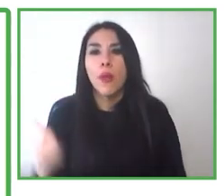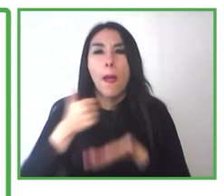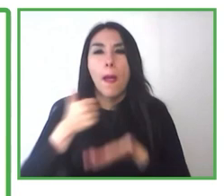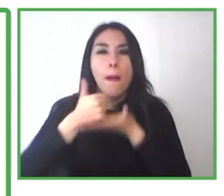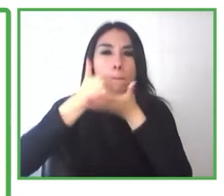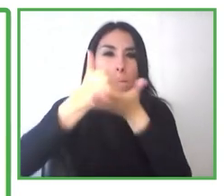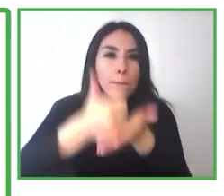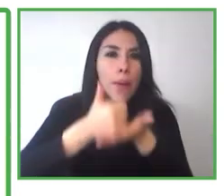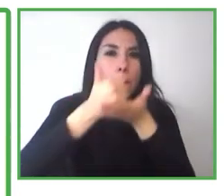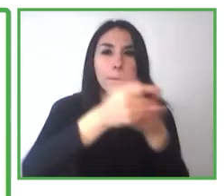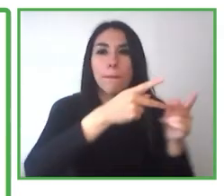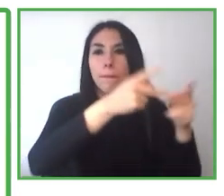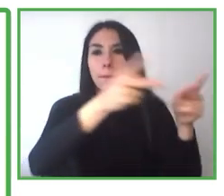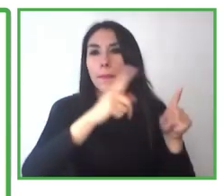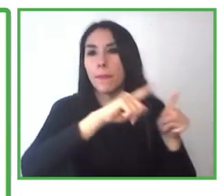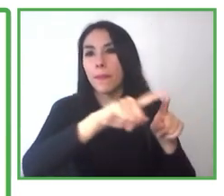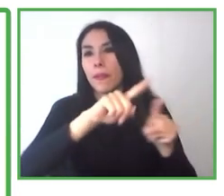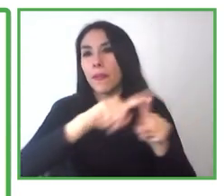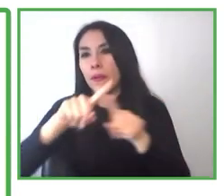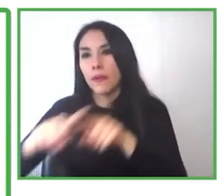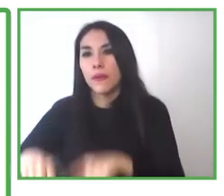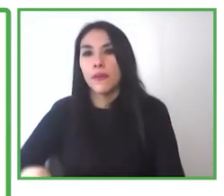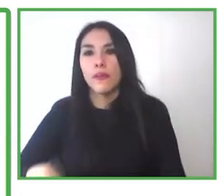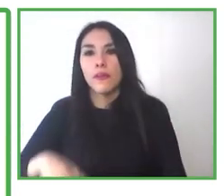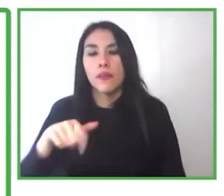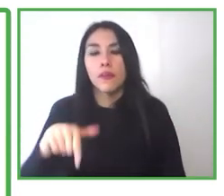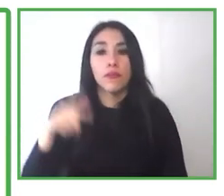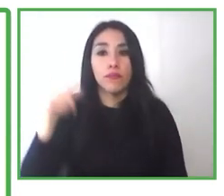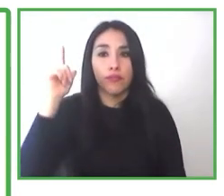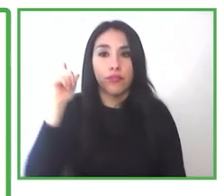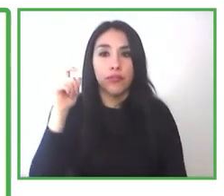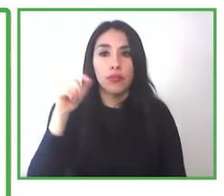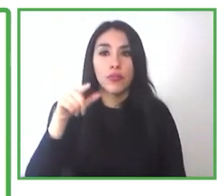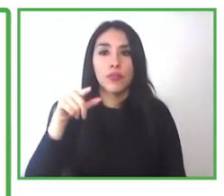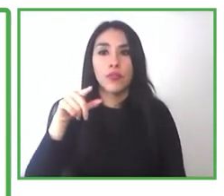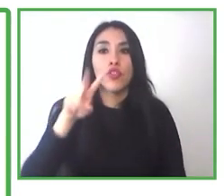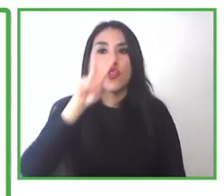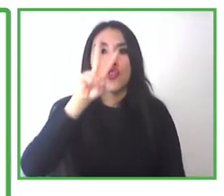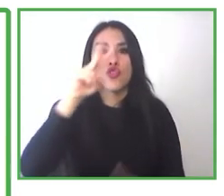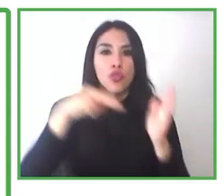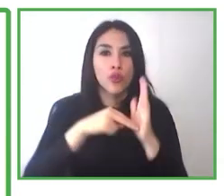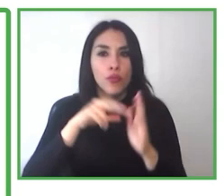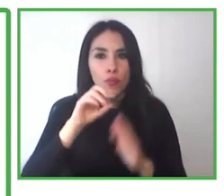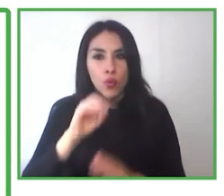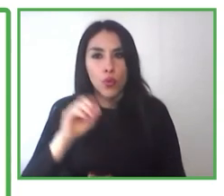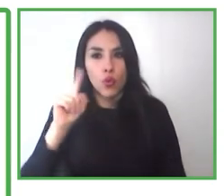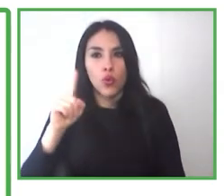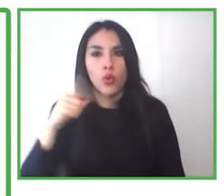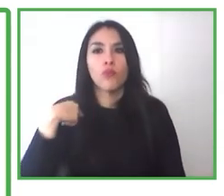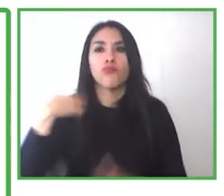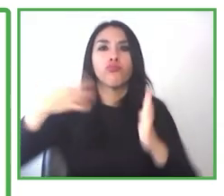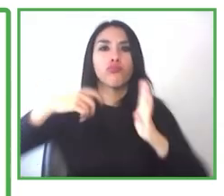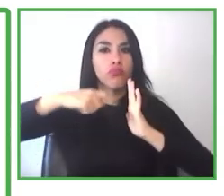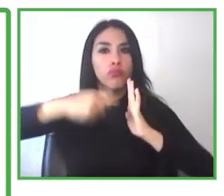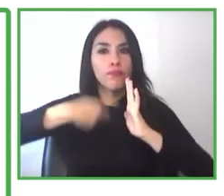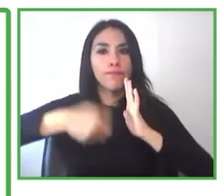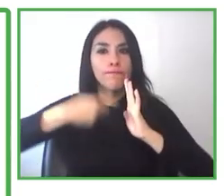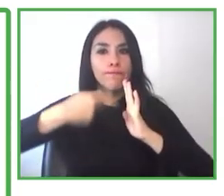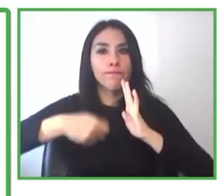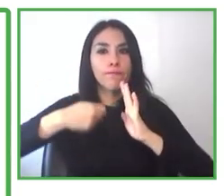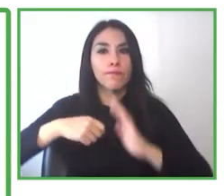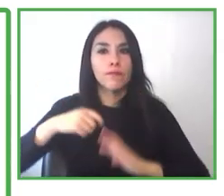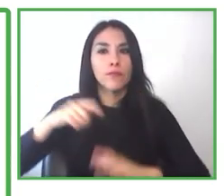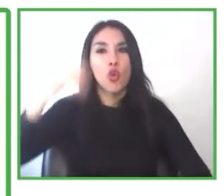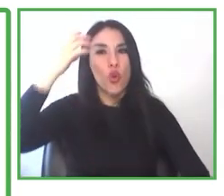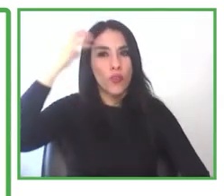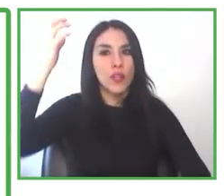desarrolla el proyecto Helsinki con más habilidades para trabajar, donde testean el método de empleo con apoyo